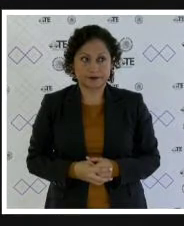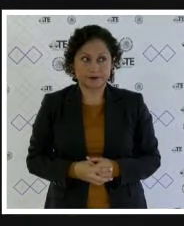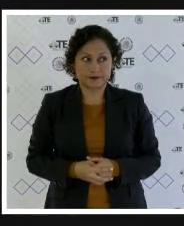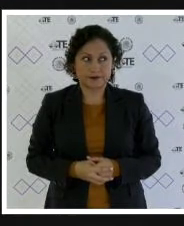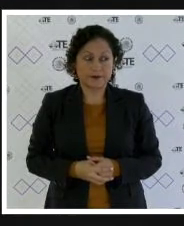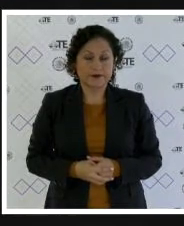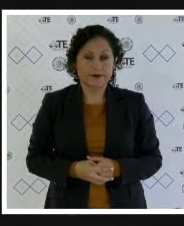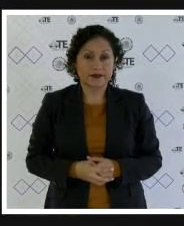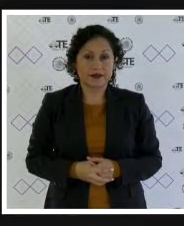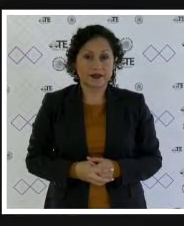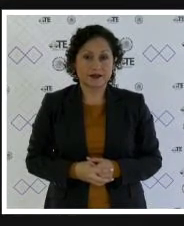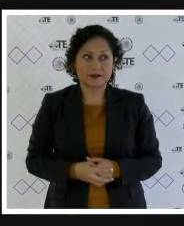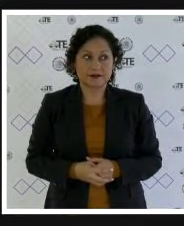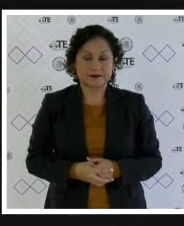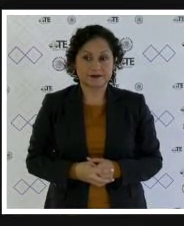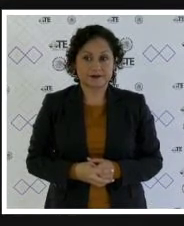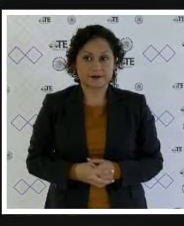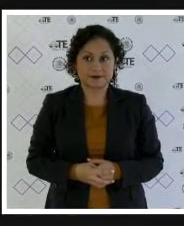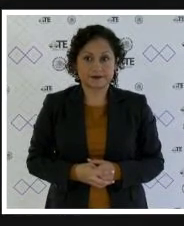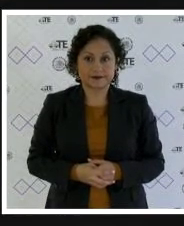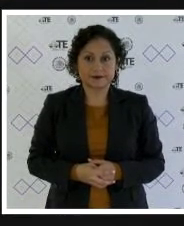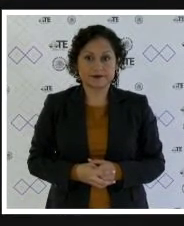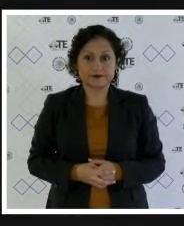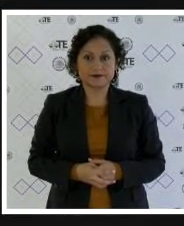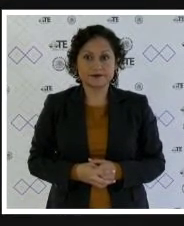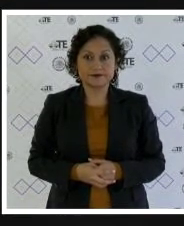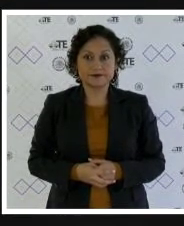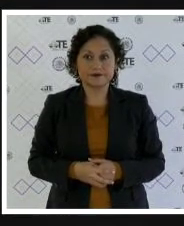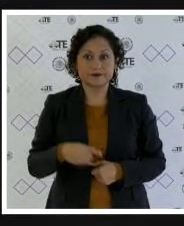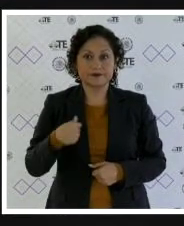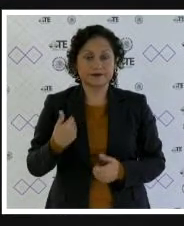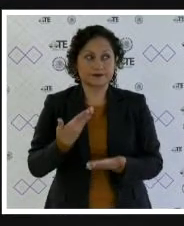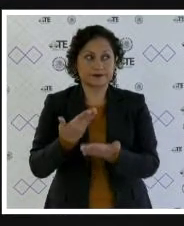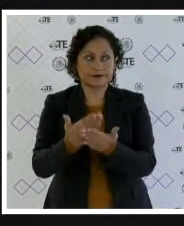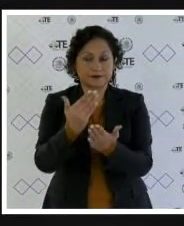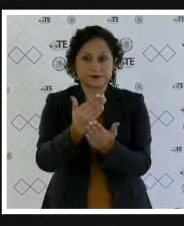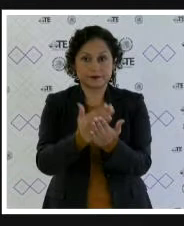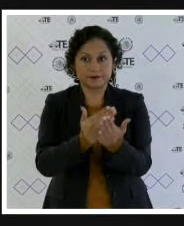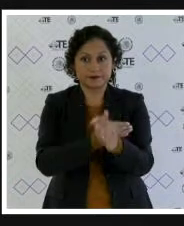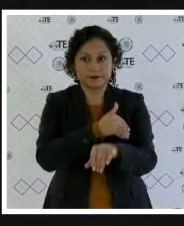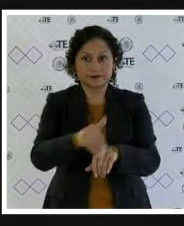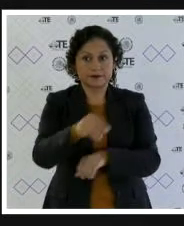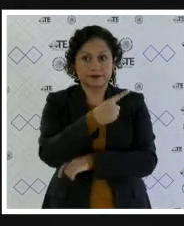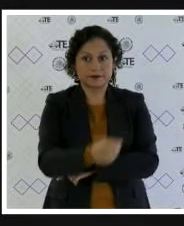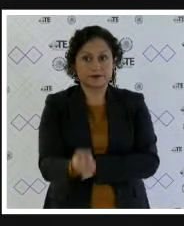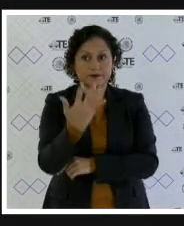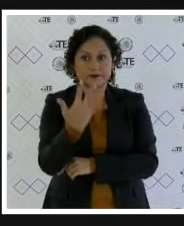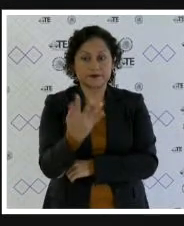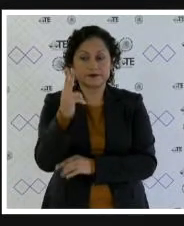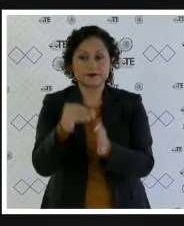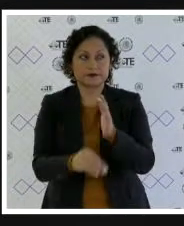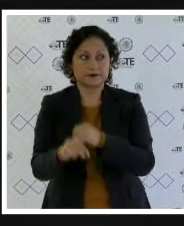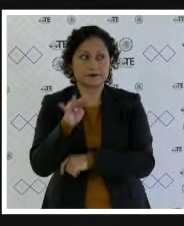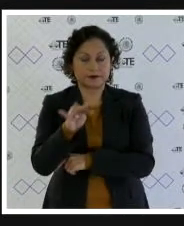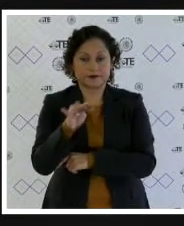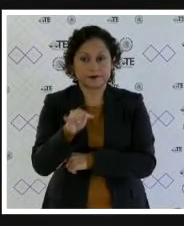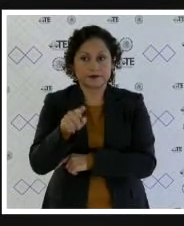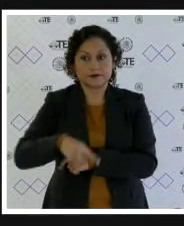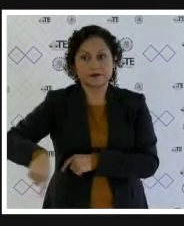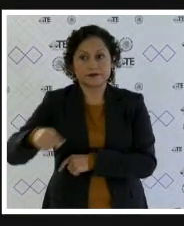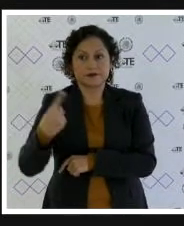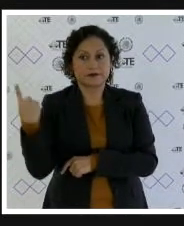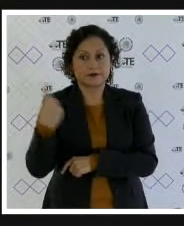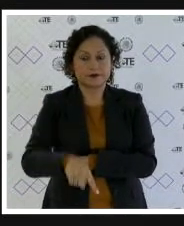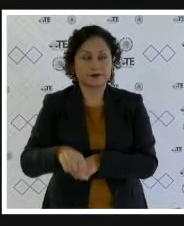Con su autorización, magistrados, magistrados, doy cuenta con el juicio electoral 105 de 2019 en cumplimiento a lo ordenado por la sala regional